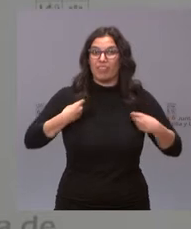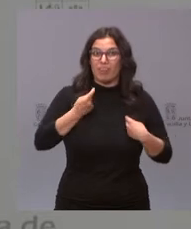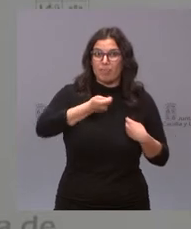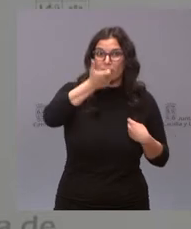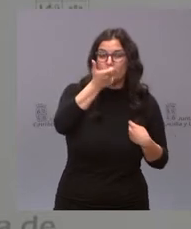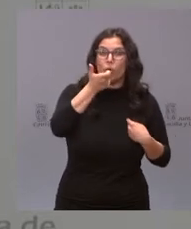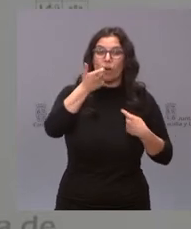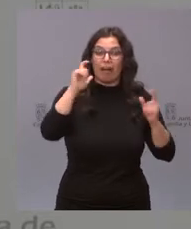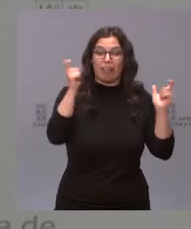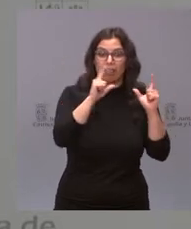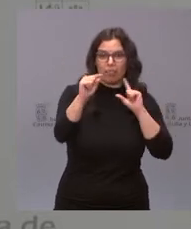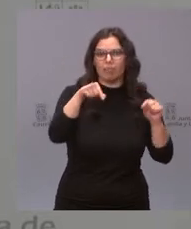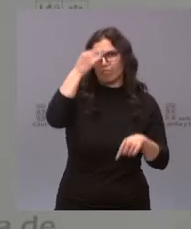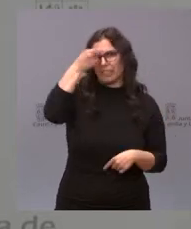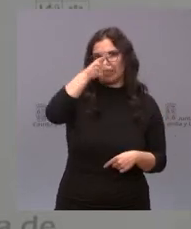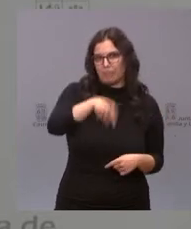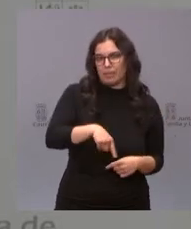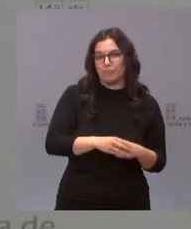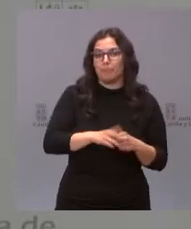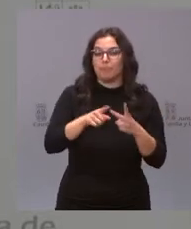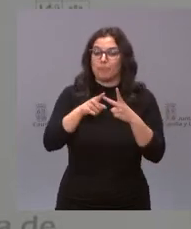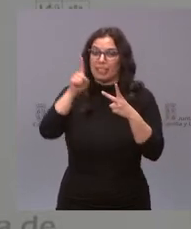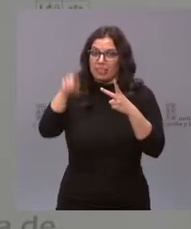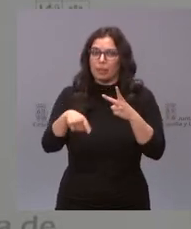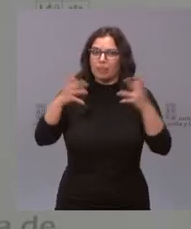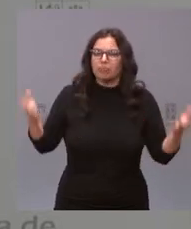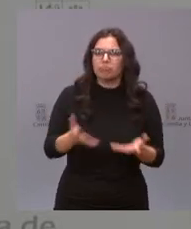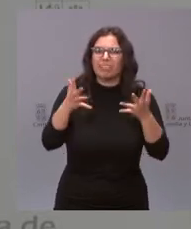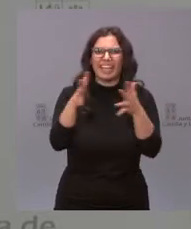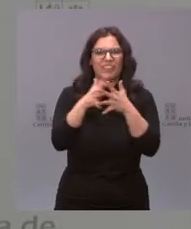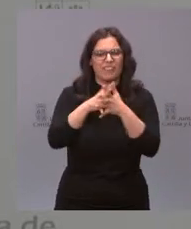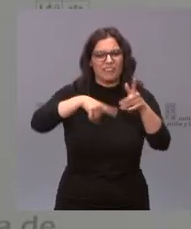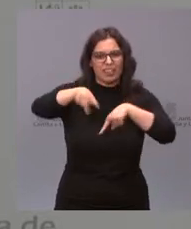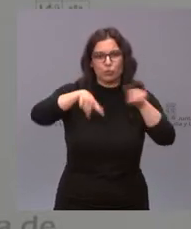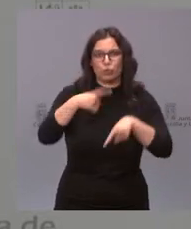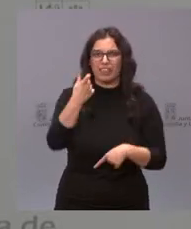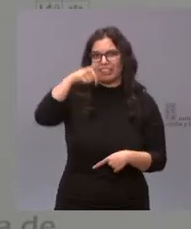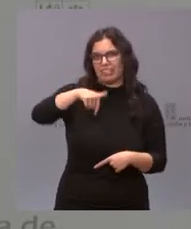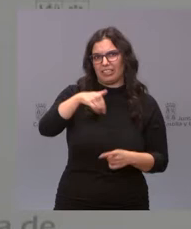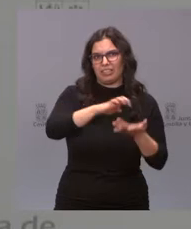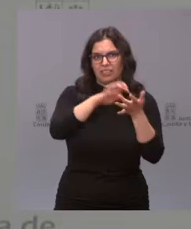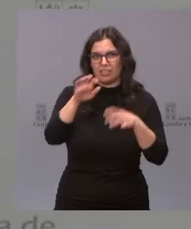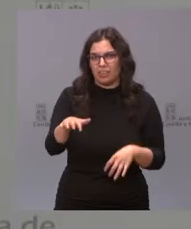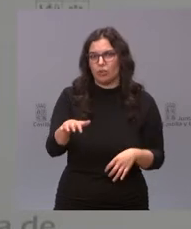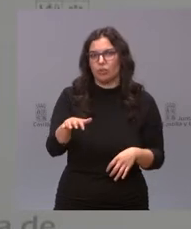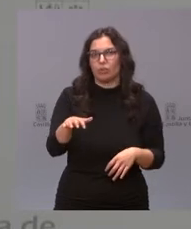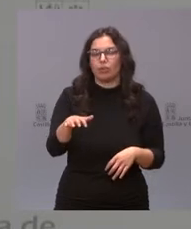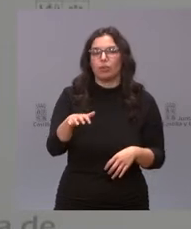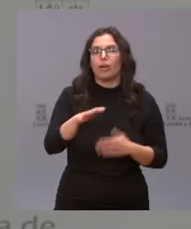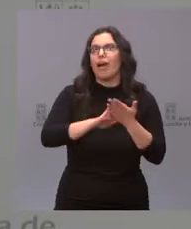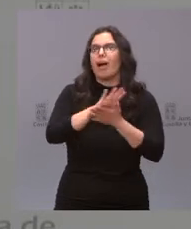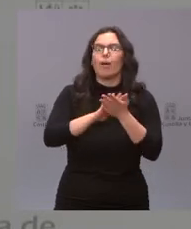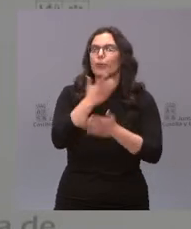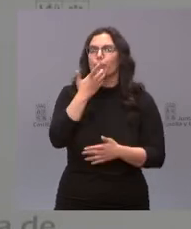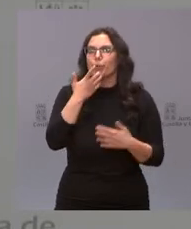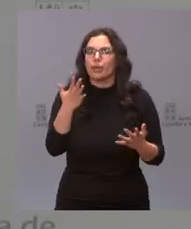otro lado, también el impulso de las infraestructuras que necesitamos en Castilla y León. No solo me estoy refiriendo